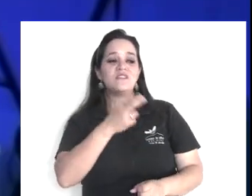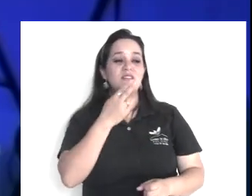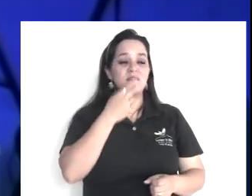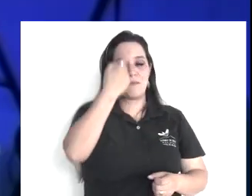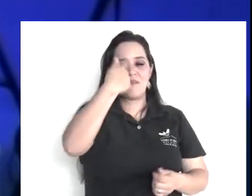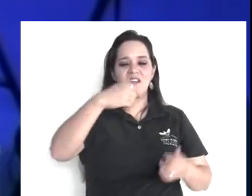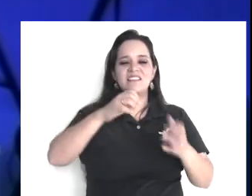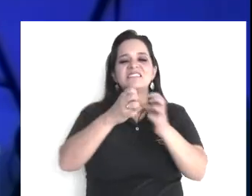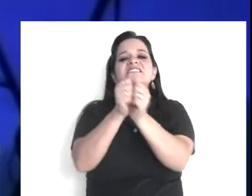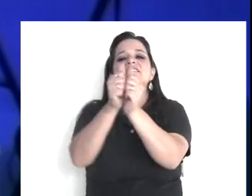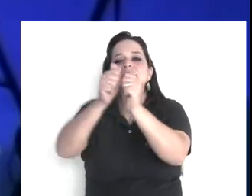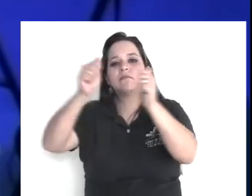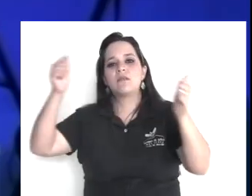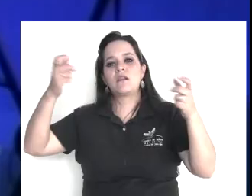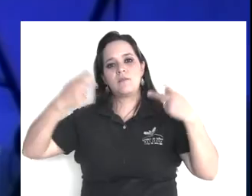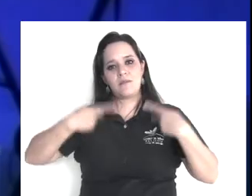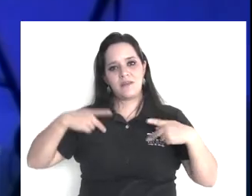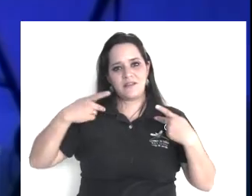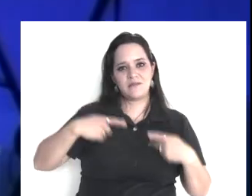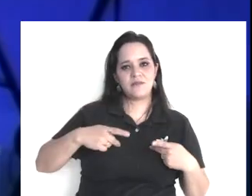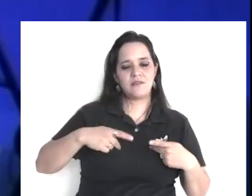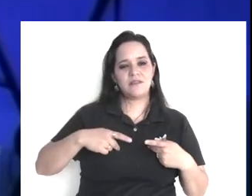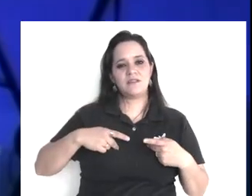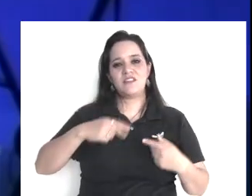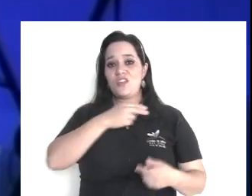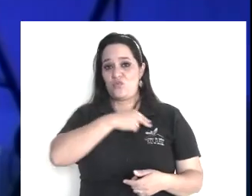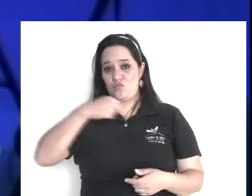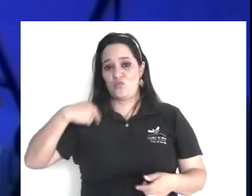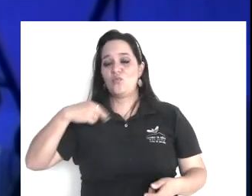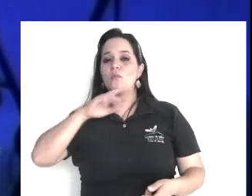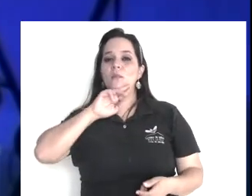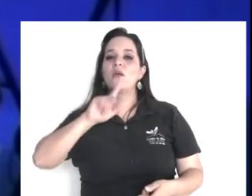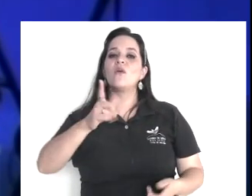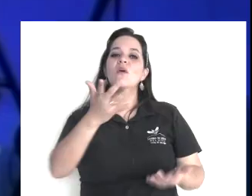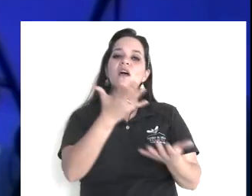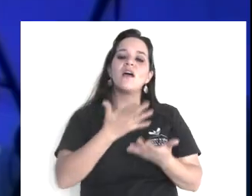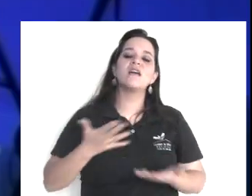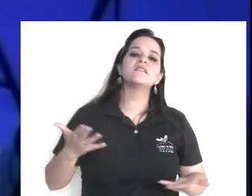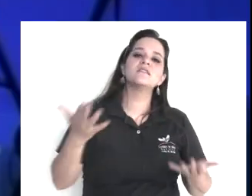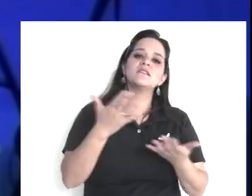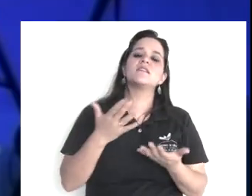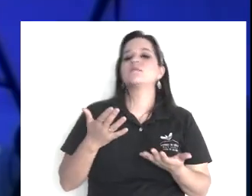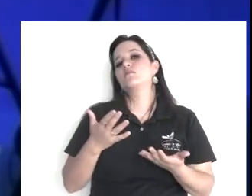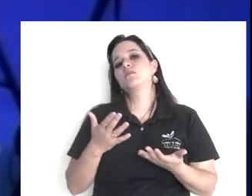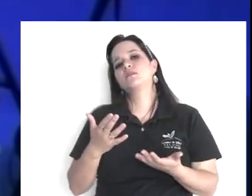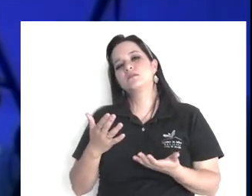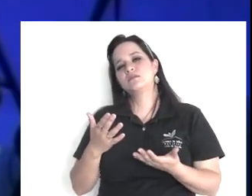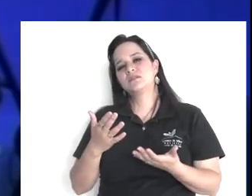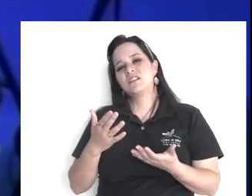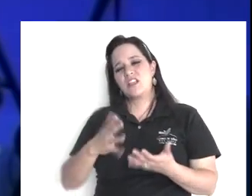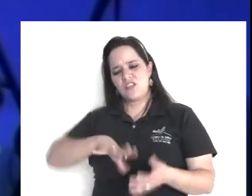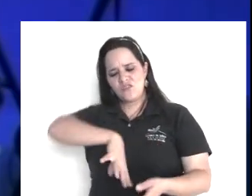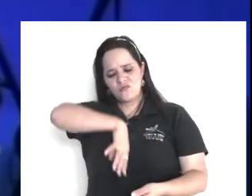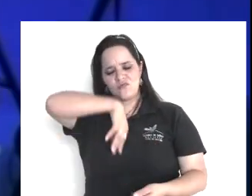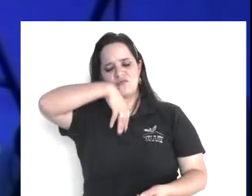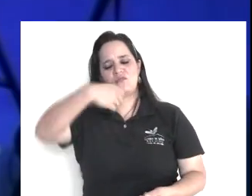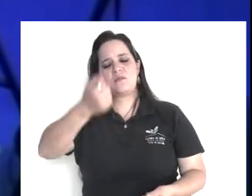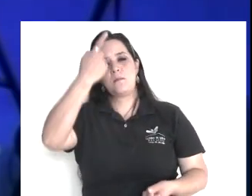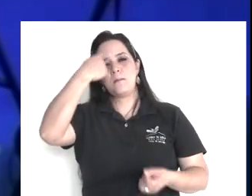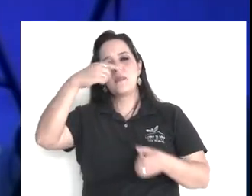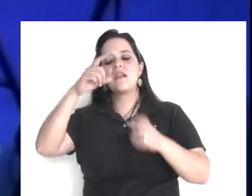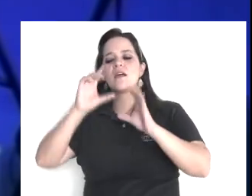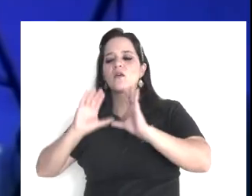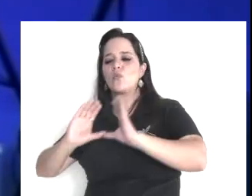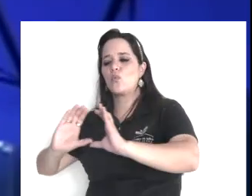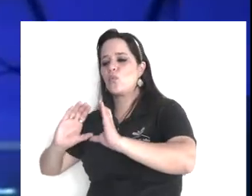abiertamente, pero debemos hacer posible, lo posible, para proteger, y promover, el